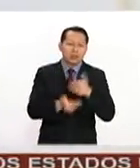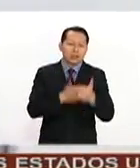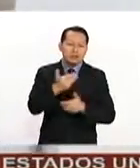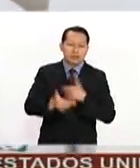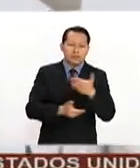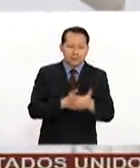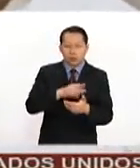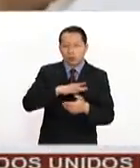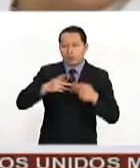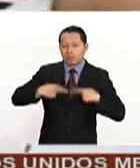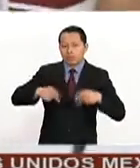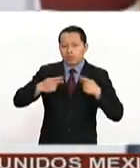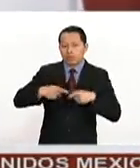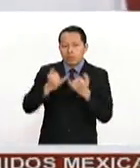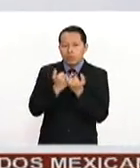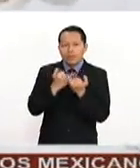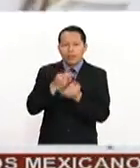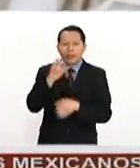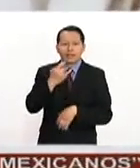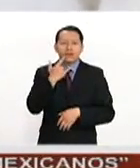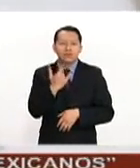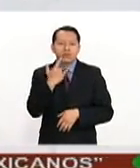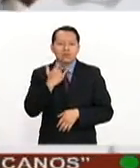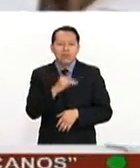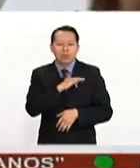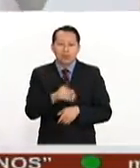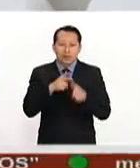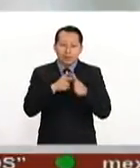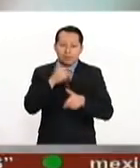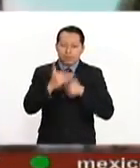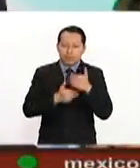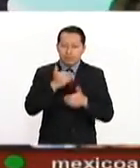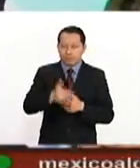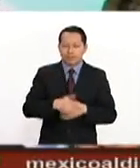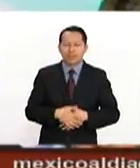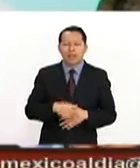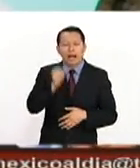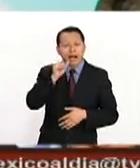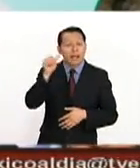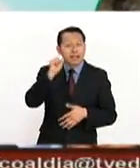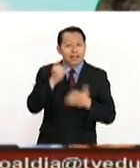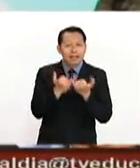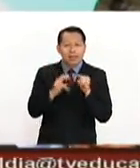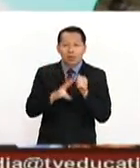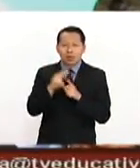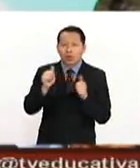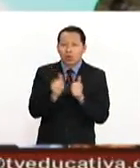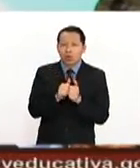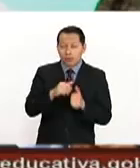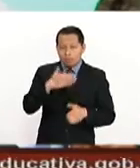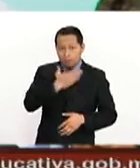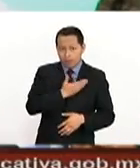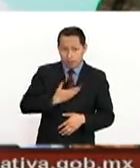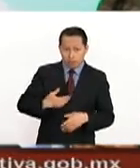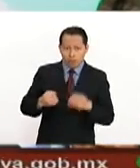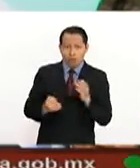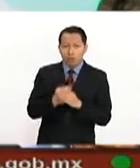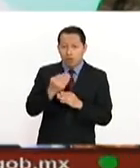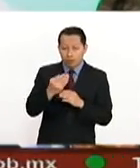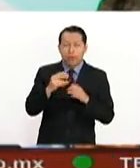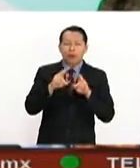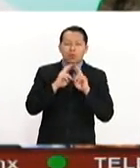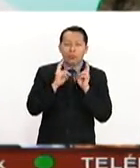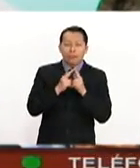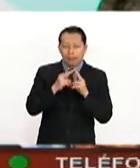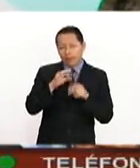le brinda a los pacientes y estos esfuerzos aún continúan. Ayer inauguramos con el señor presidente una nueva unidad médica familiar.